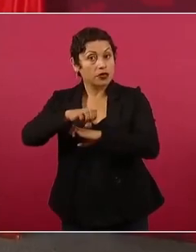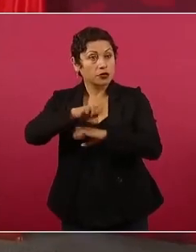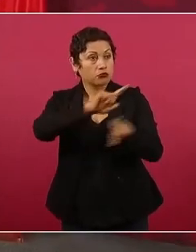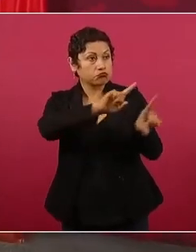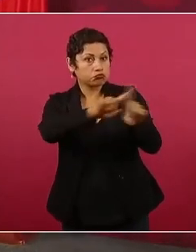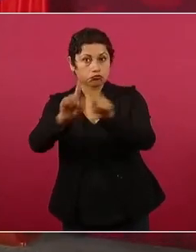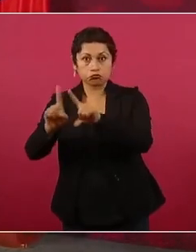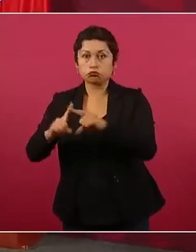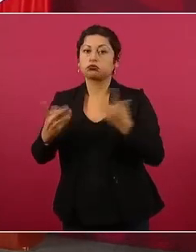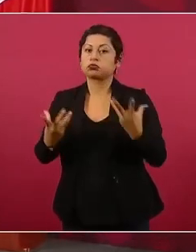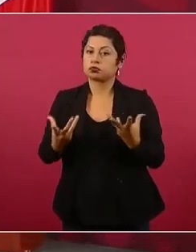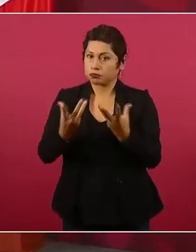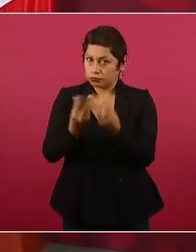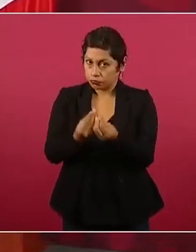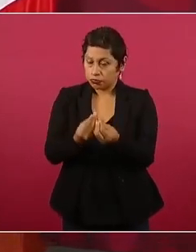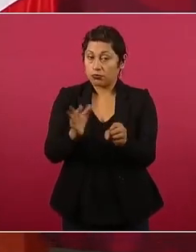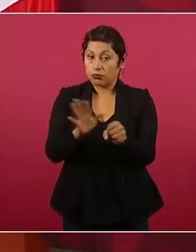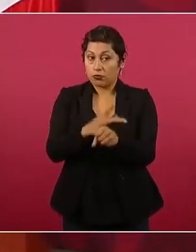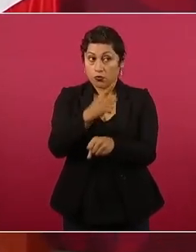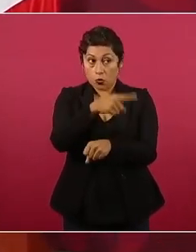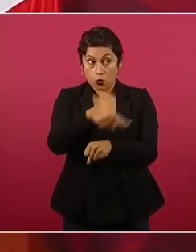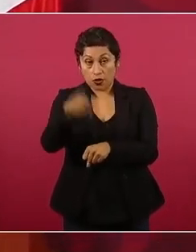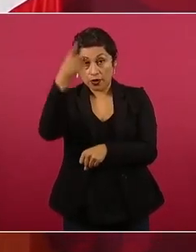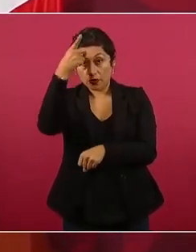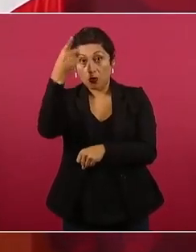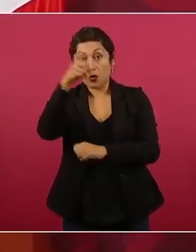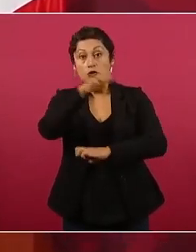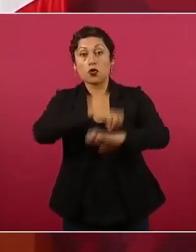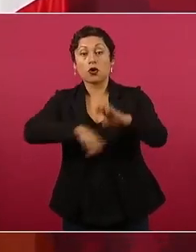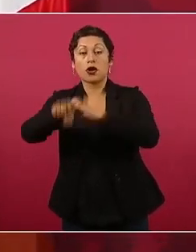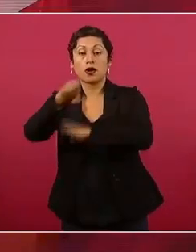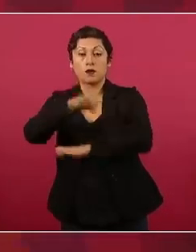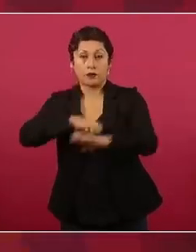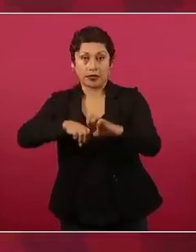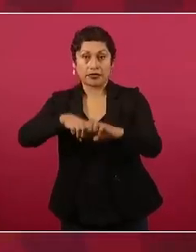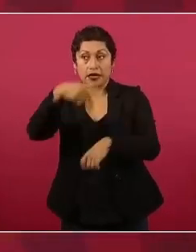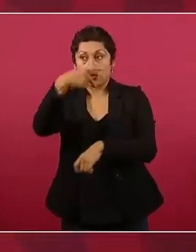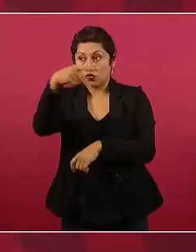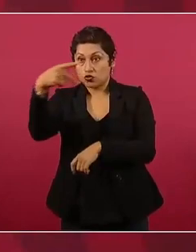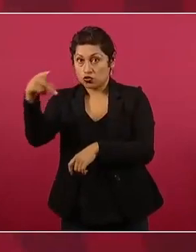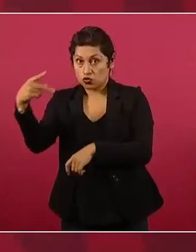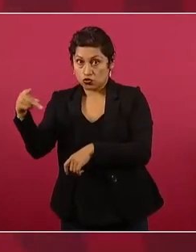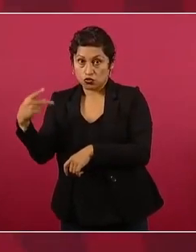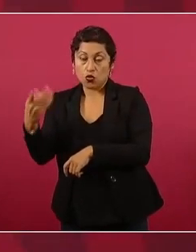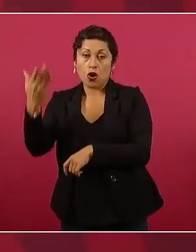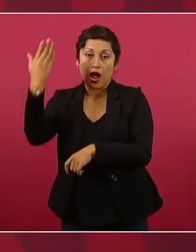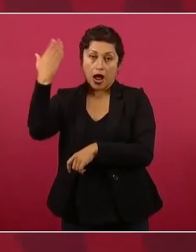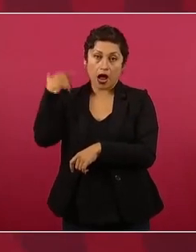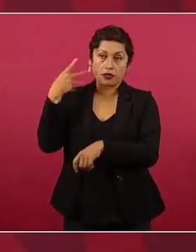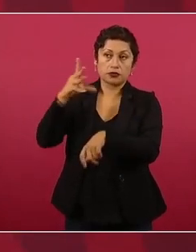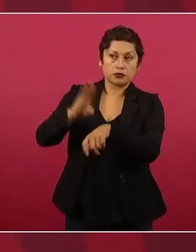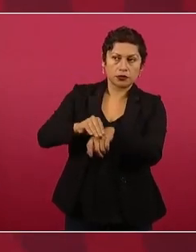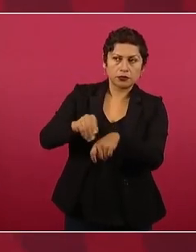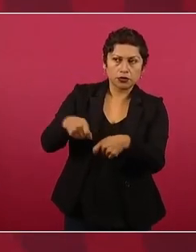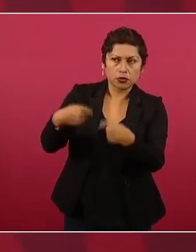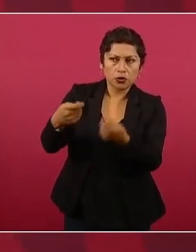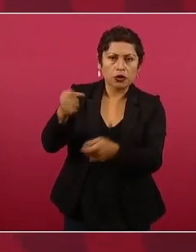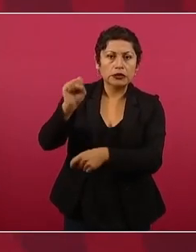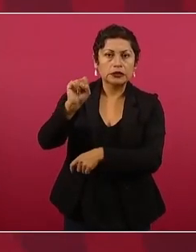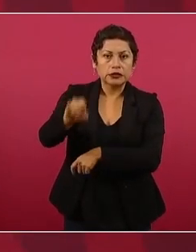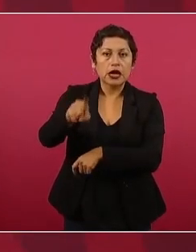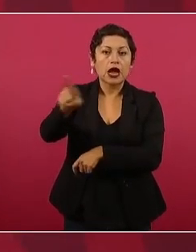destinando agua concesionada para